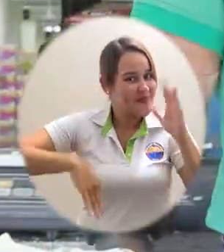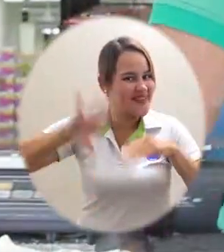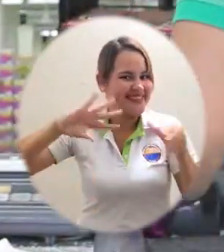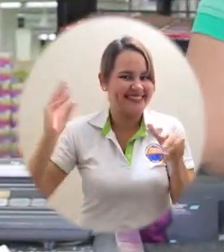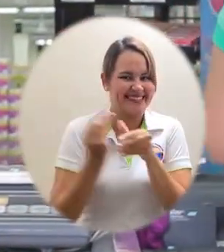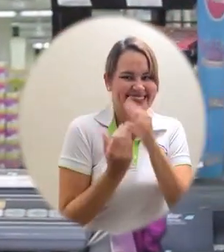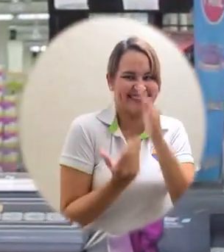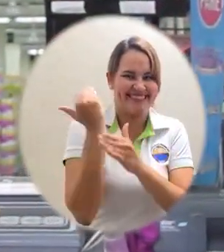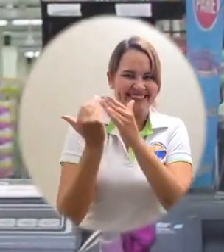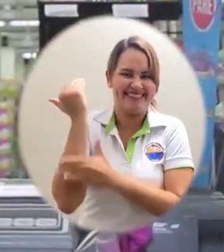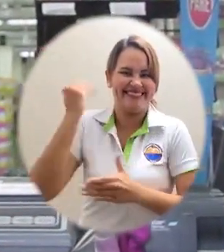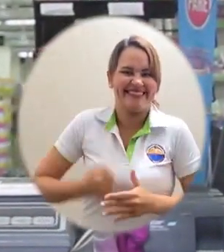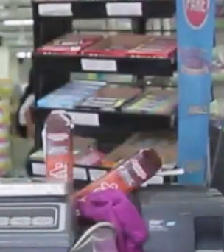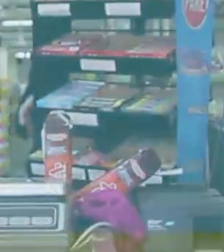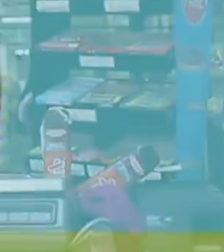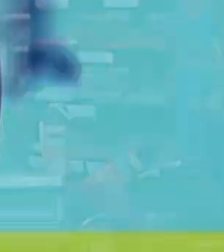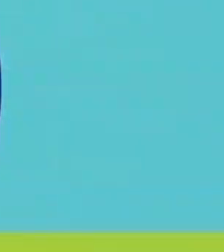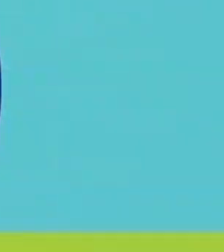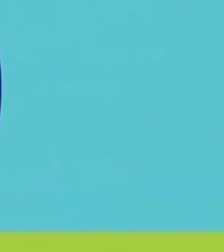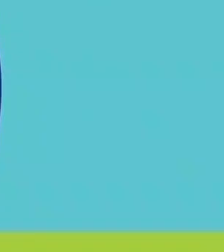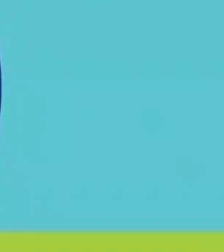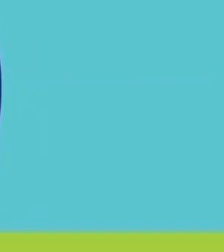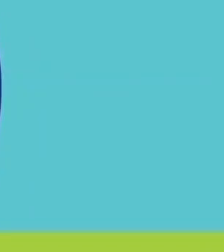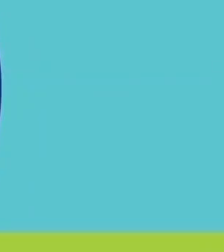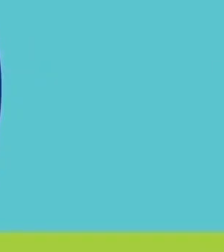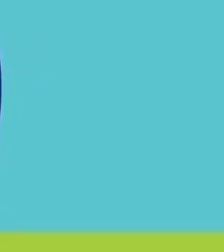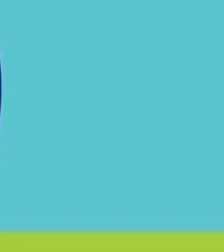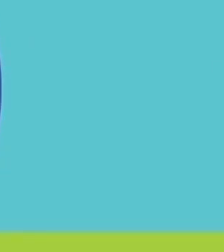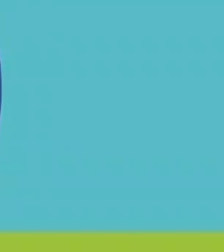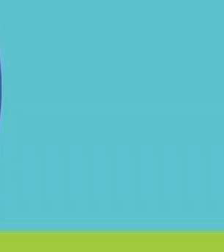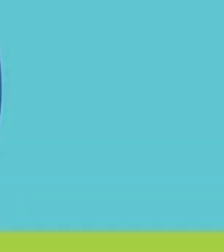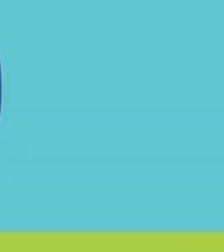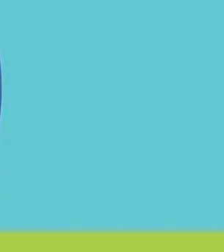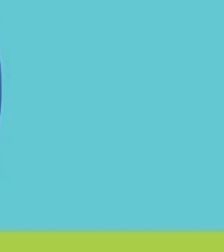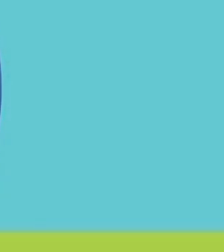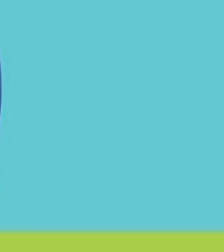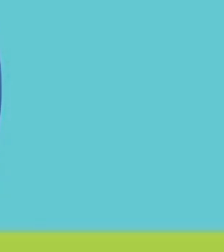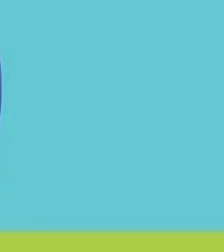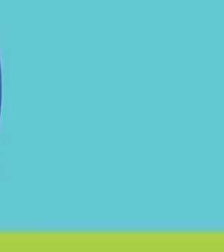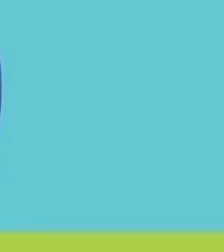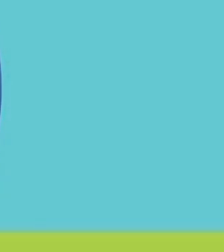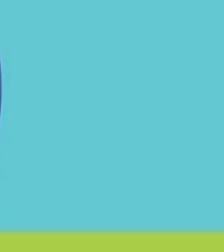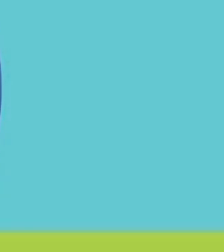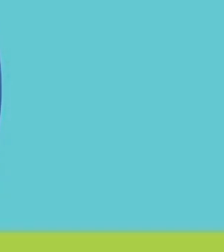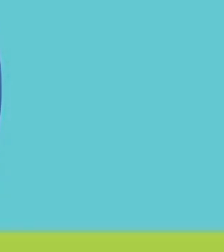pronto. Universidad del Magdalena. Más incluyente e innovadora.